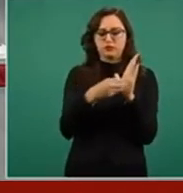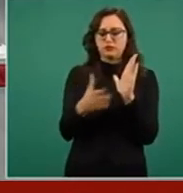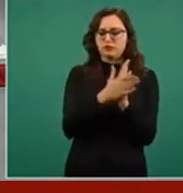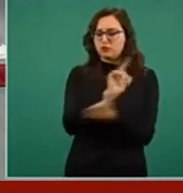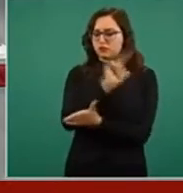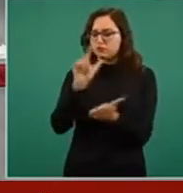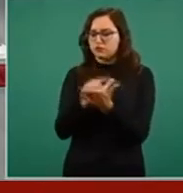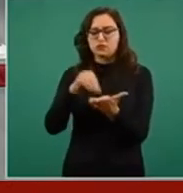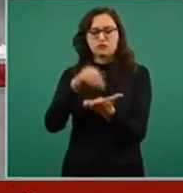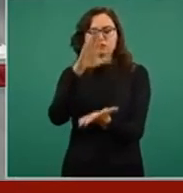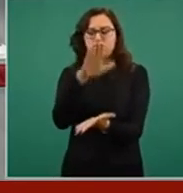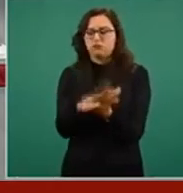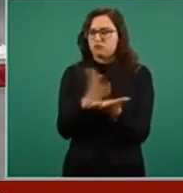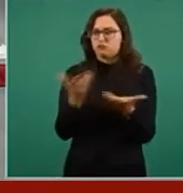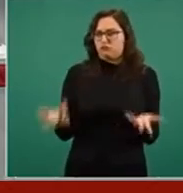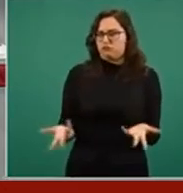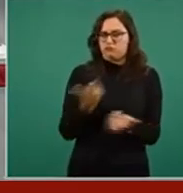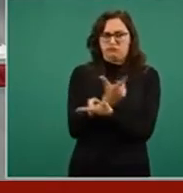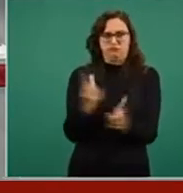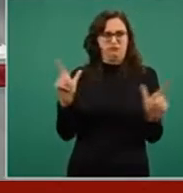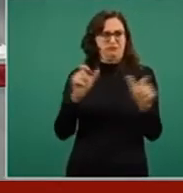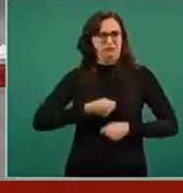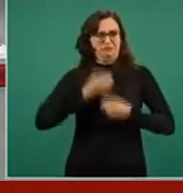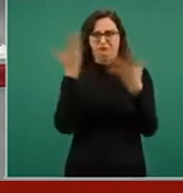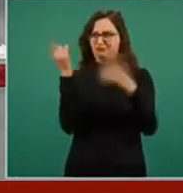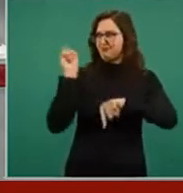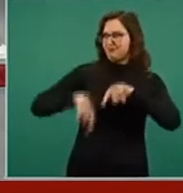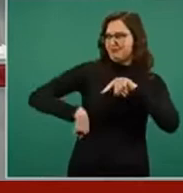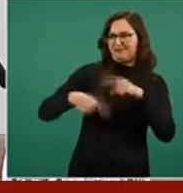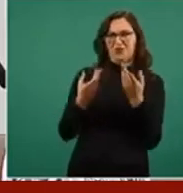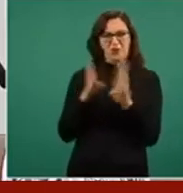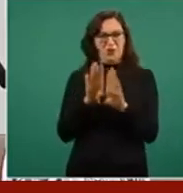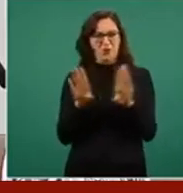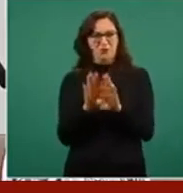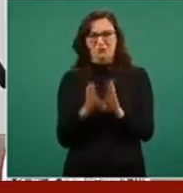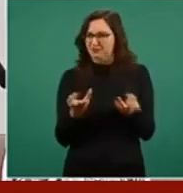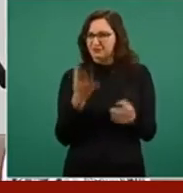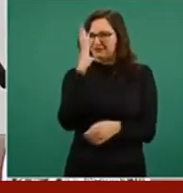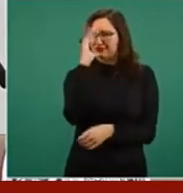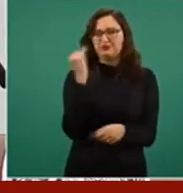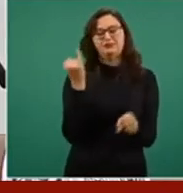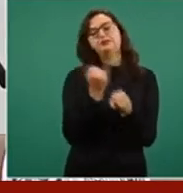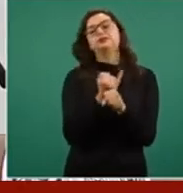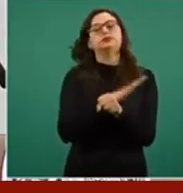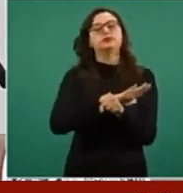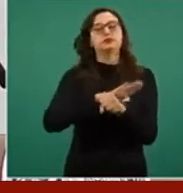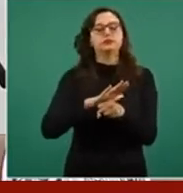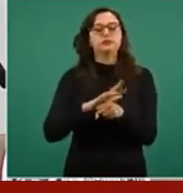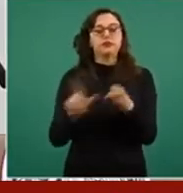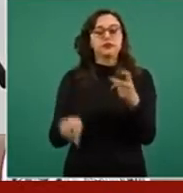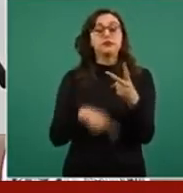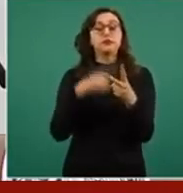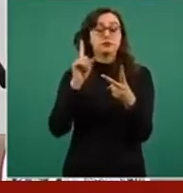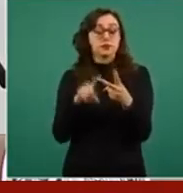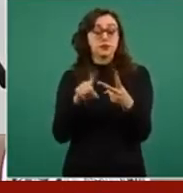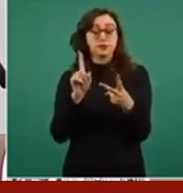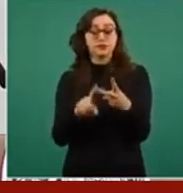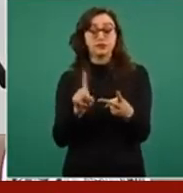Y lo segundo, yo aprovecho para